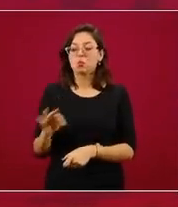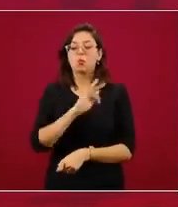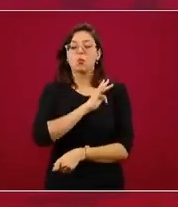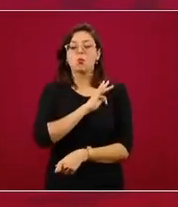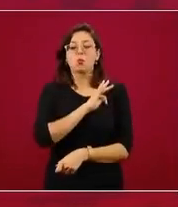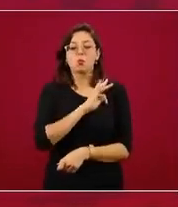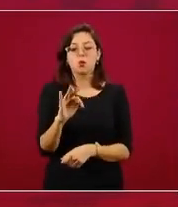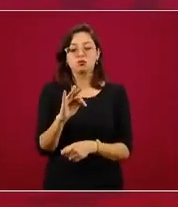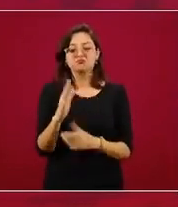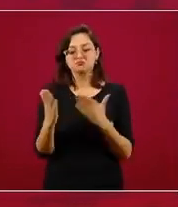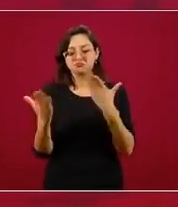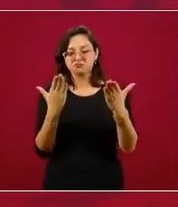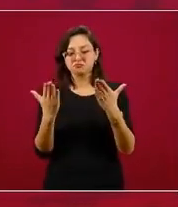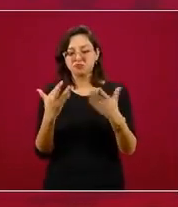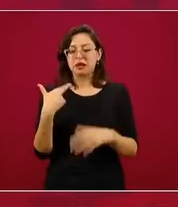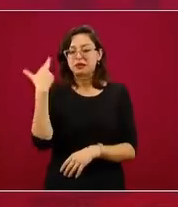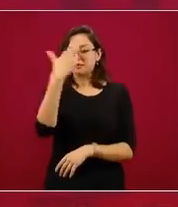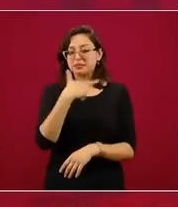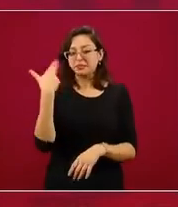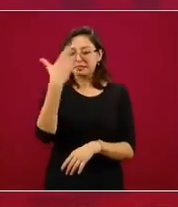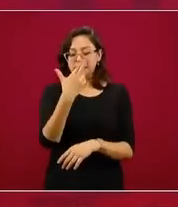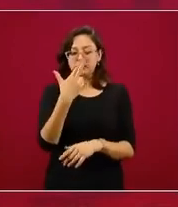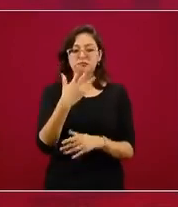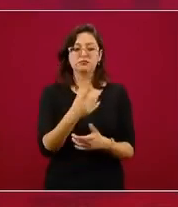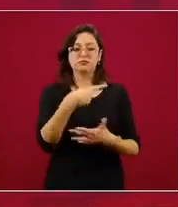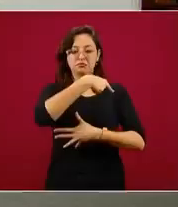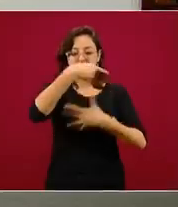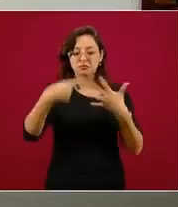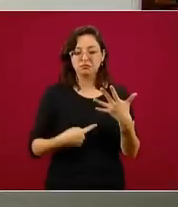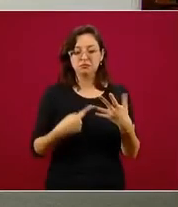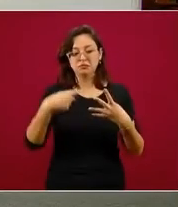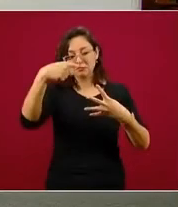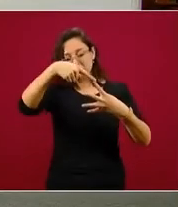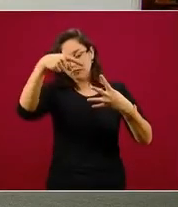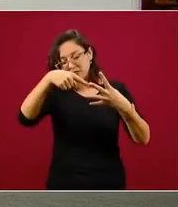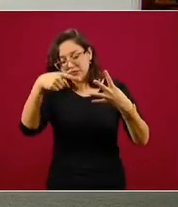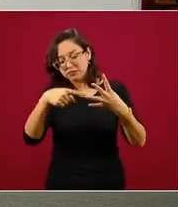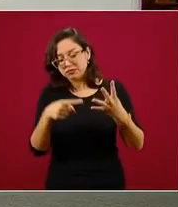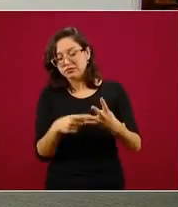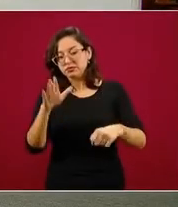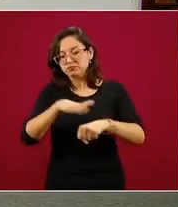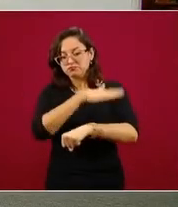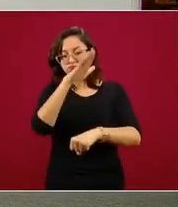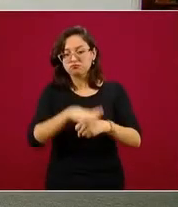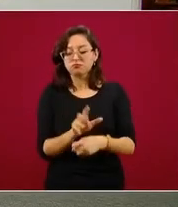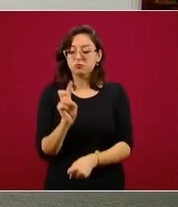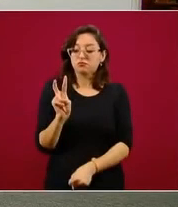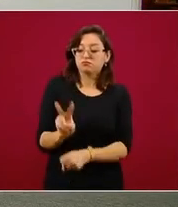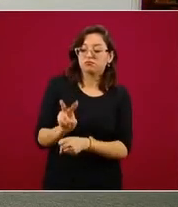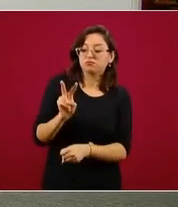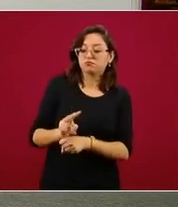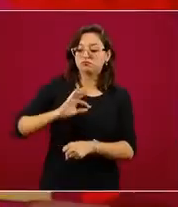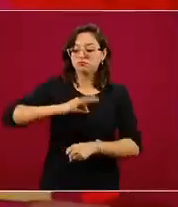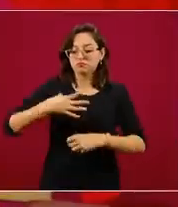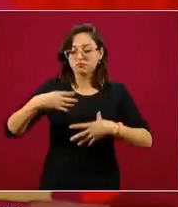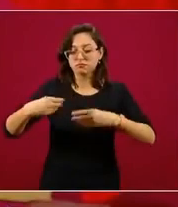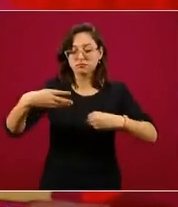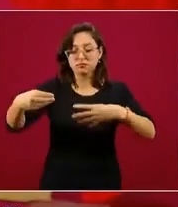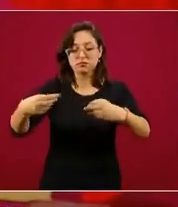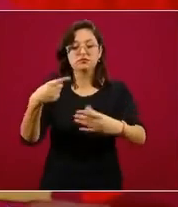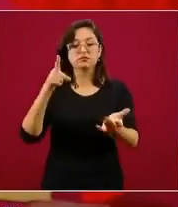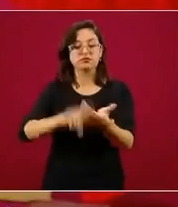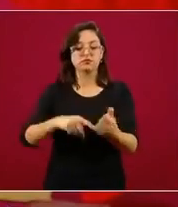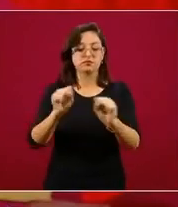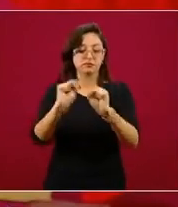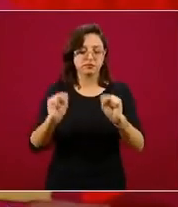evaluar de una manera objetiva, con base en los indicadores formales de la vigilancia epidemiológica, de nuestro sistema